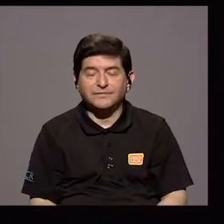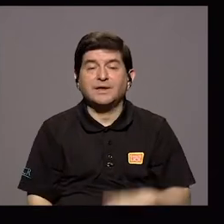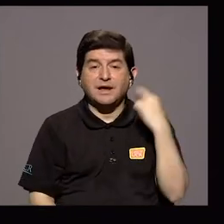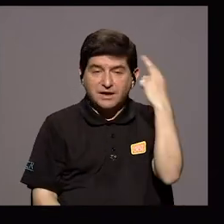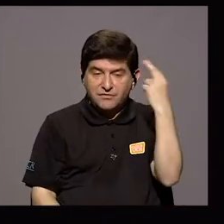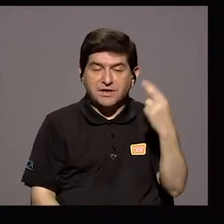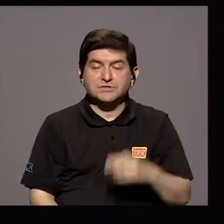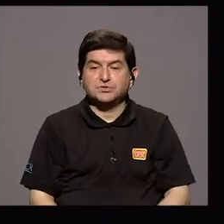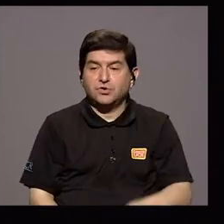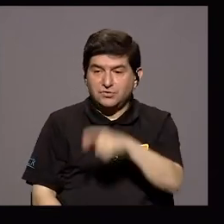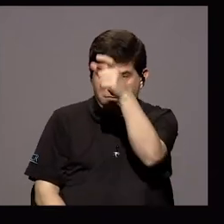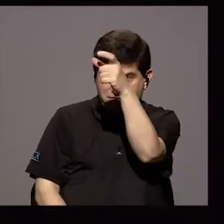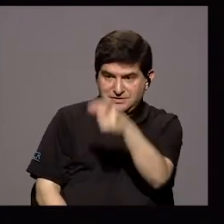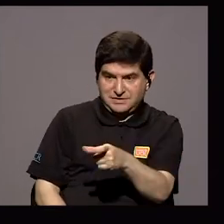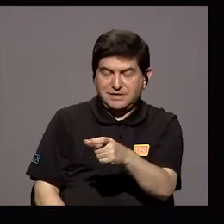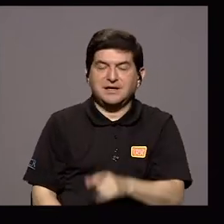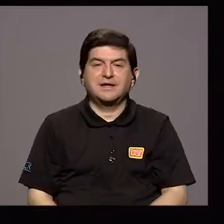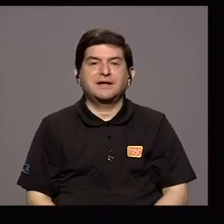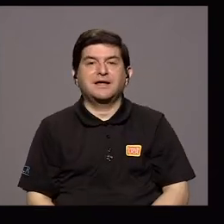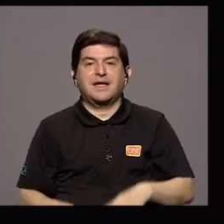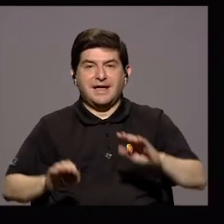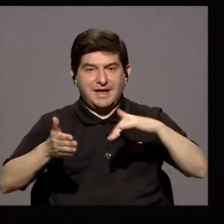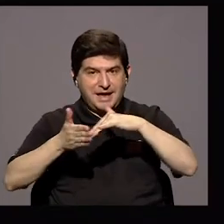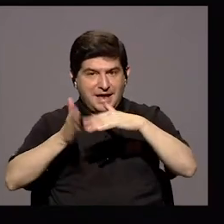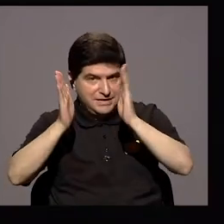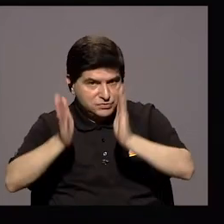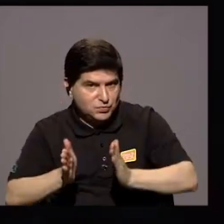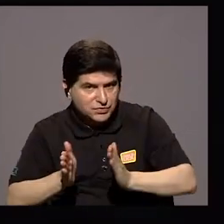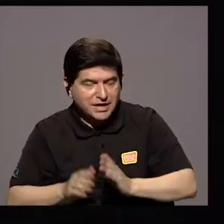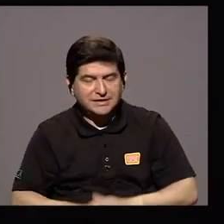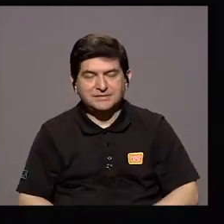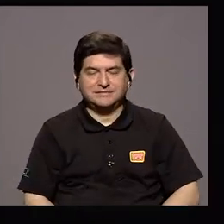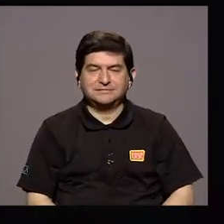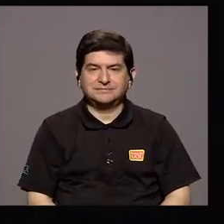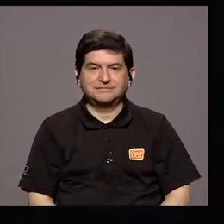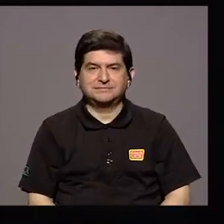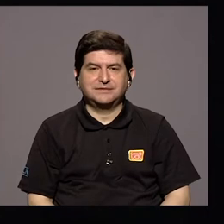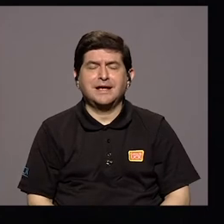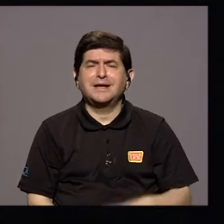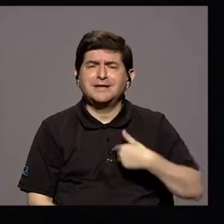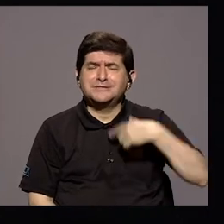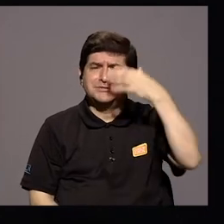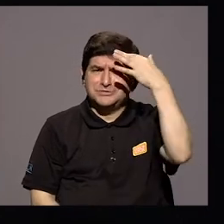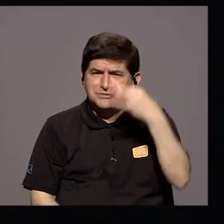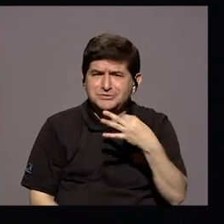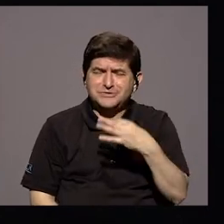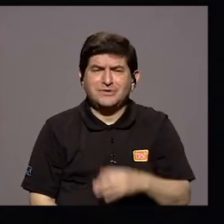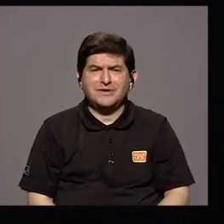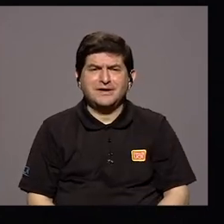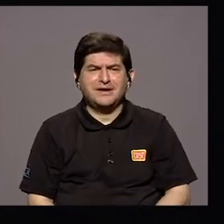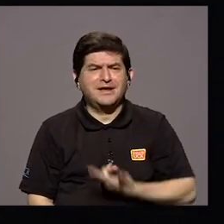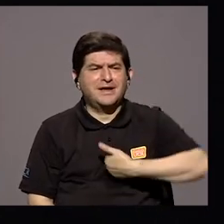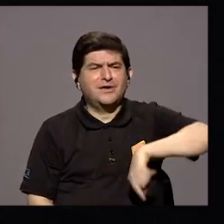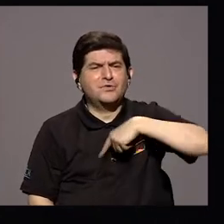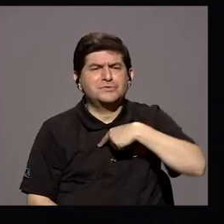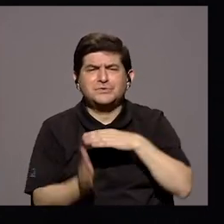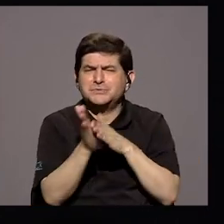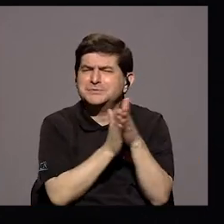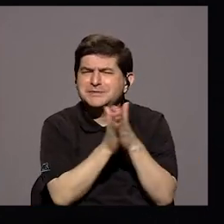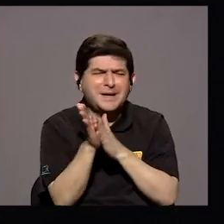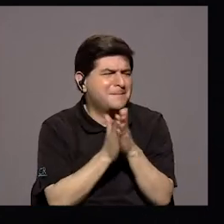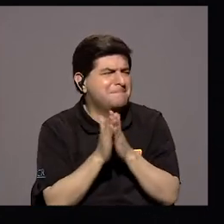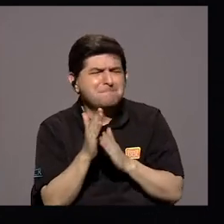Razón de ser Los estudiantes Exactamente Entonces Creo que Lo que nos toca Es